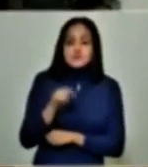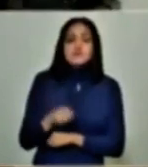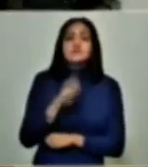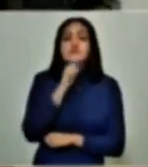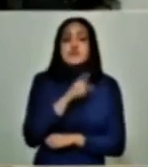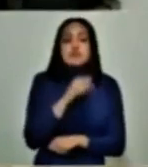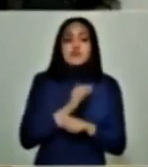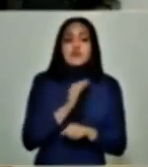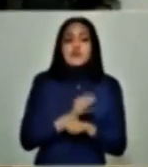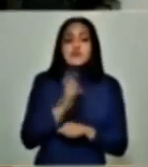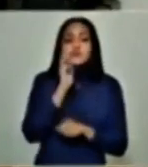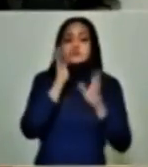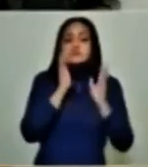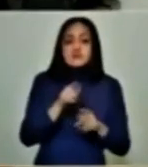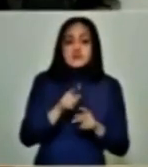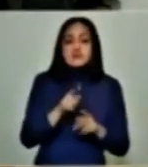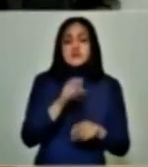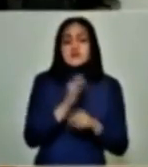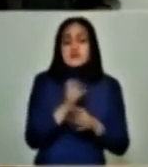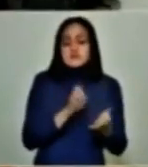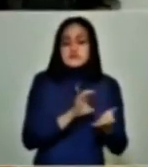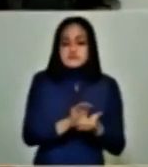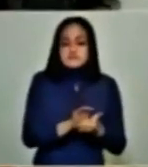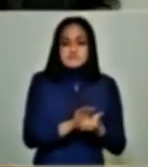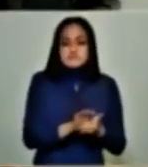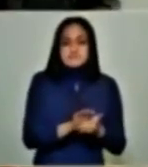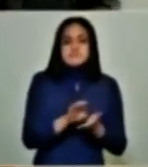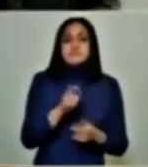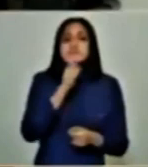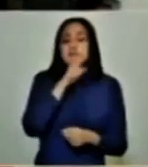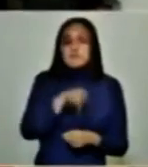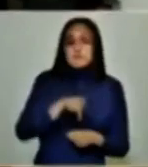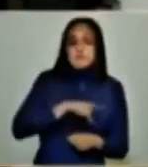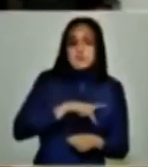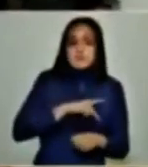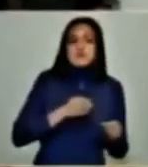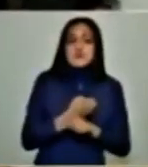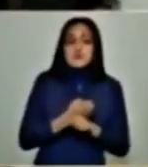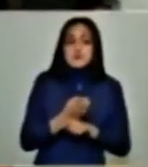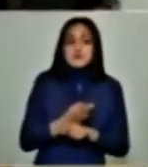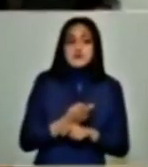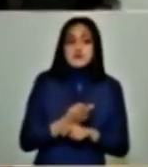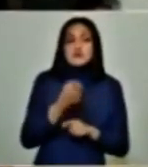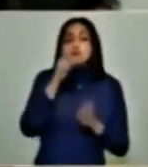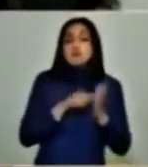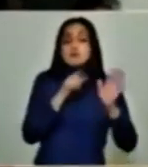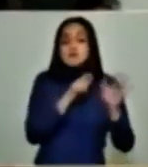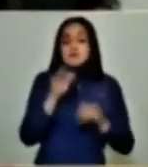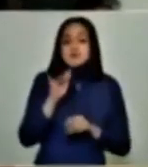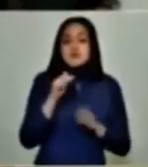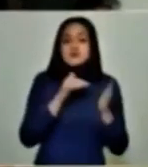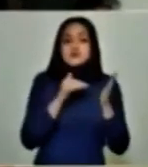también está previsto en este techo y además el Estado le pone de origen 1 mil 750